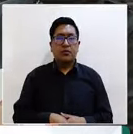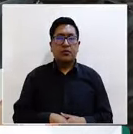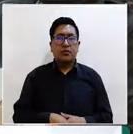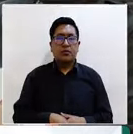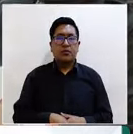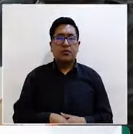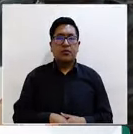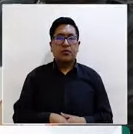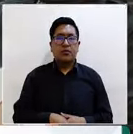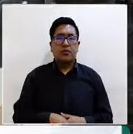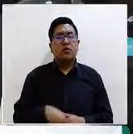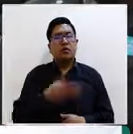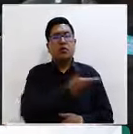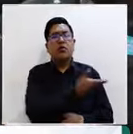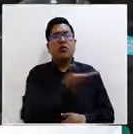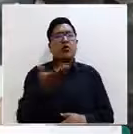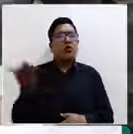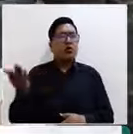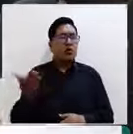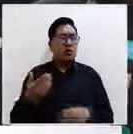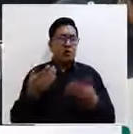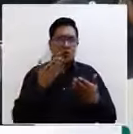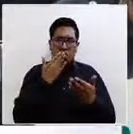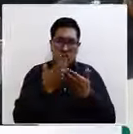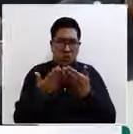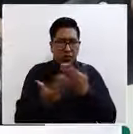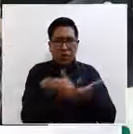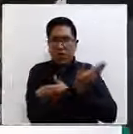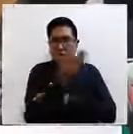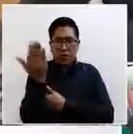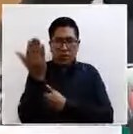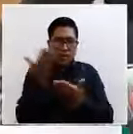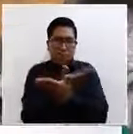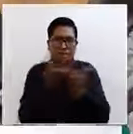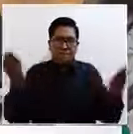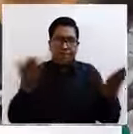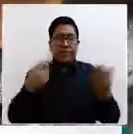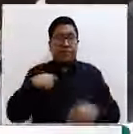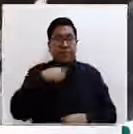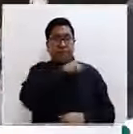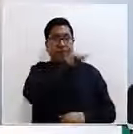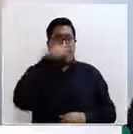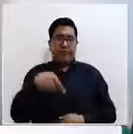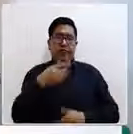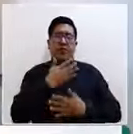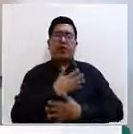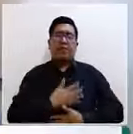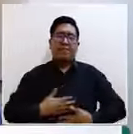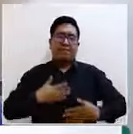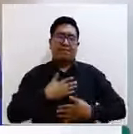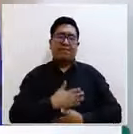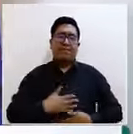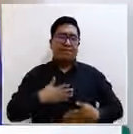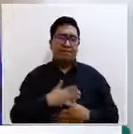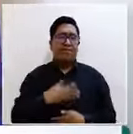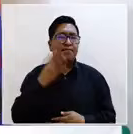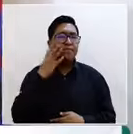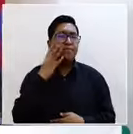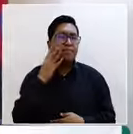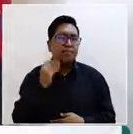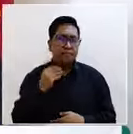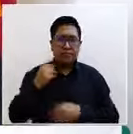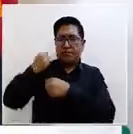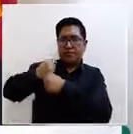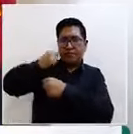Bueno, tengan todas y todos muy buenos días. Realmente es un placer el poder compartir con ustedes esta experiencia que se ha ido